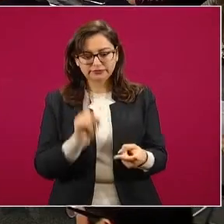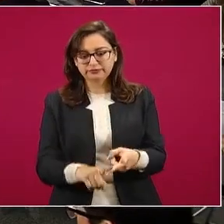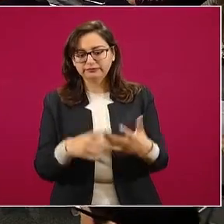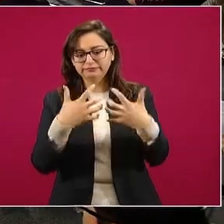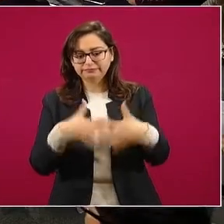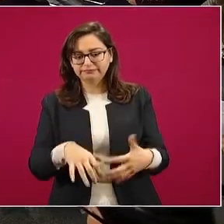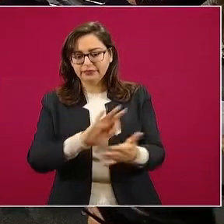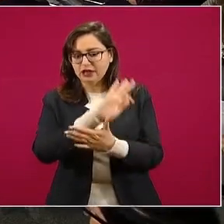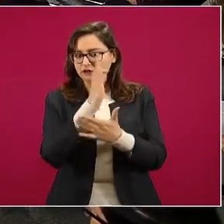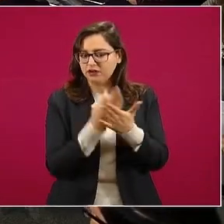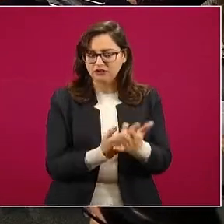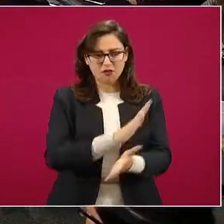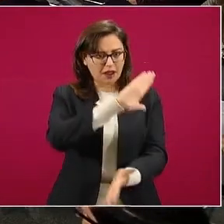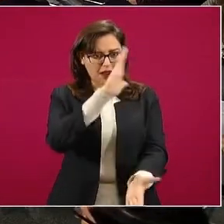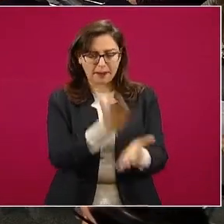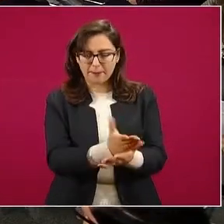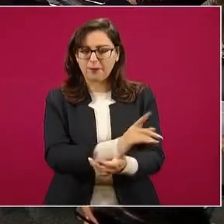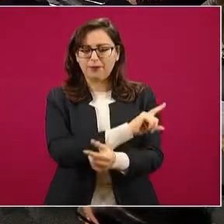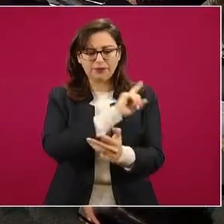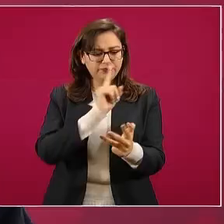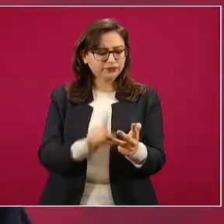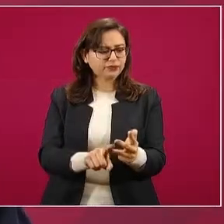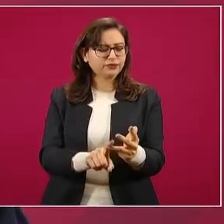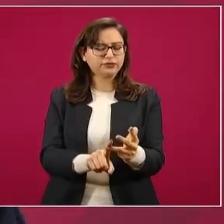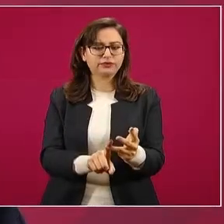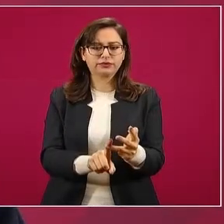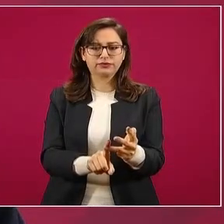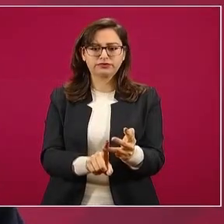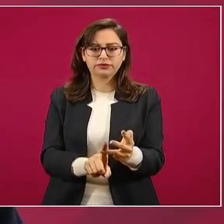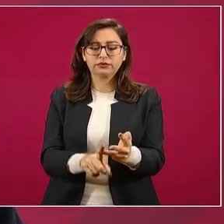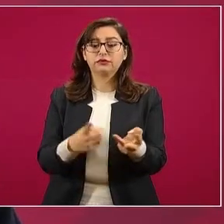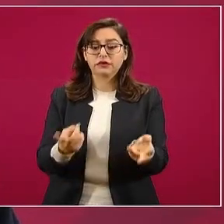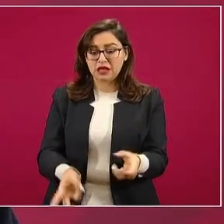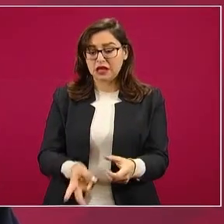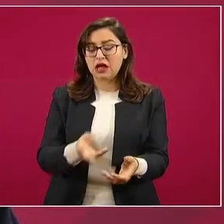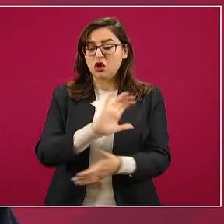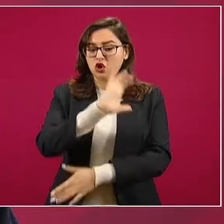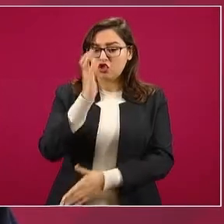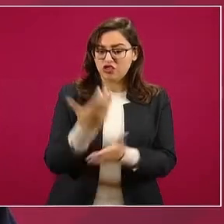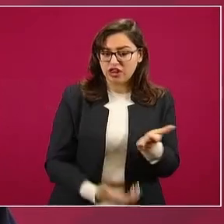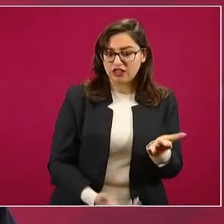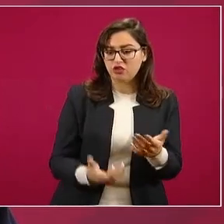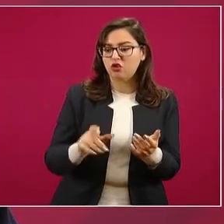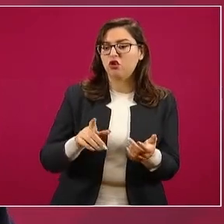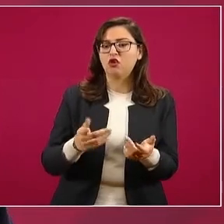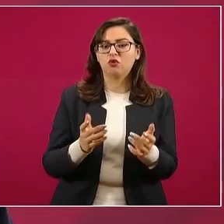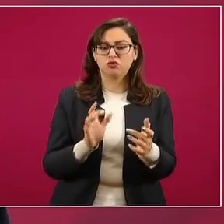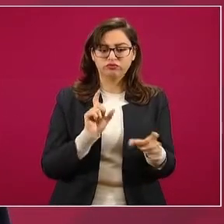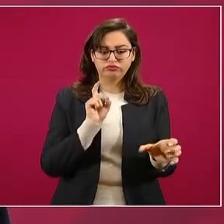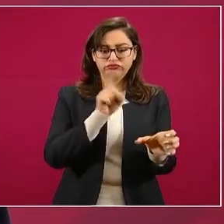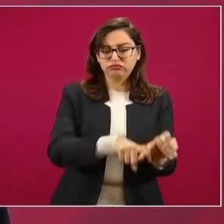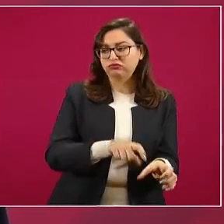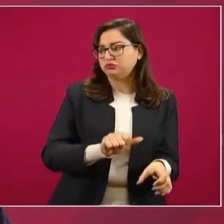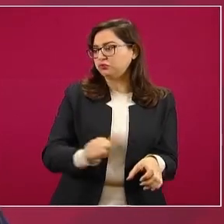esto otro de la outsourcing, el que